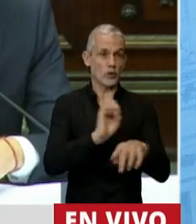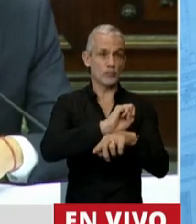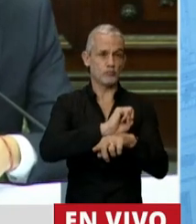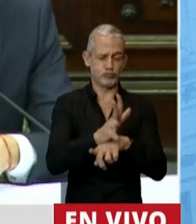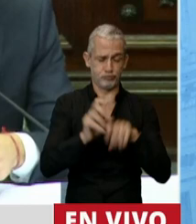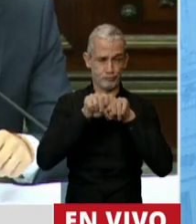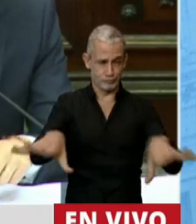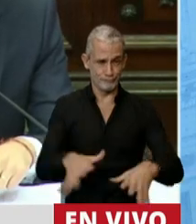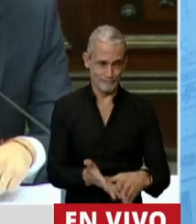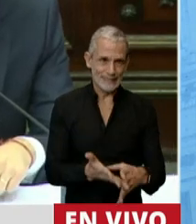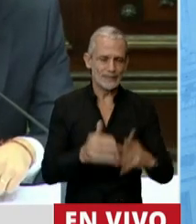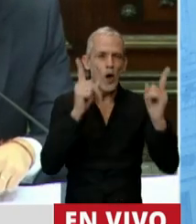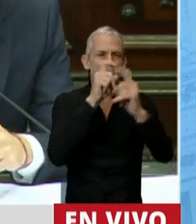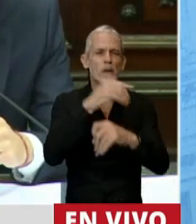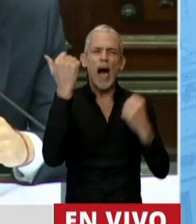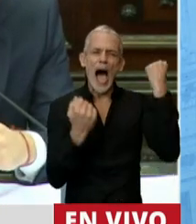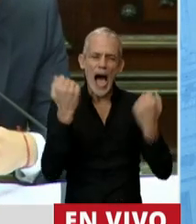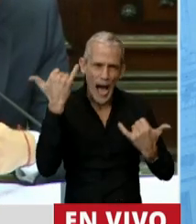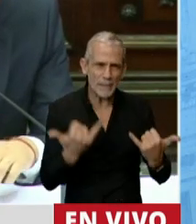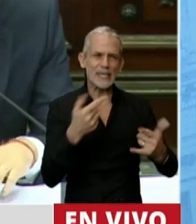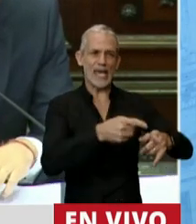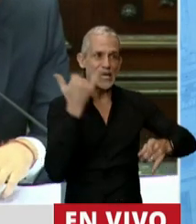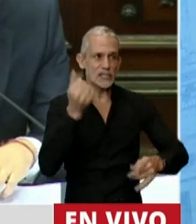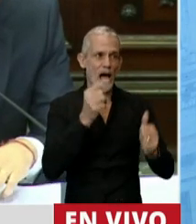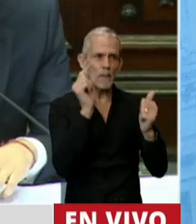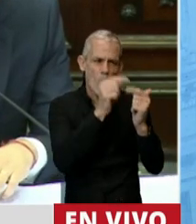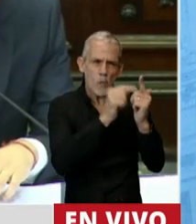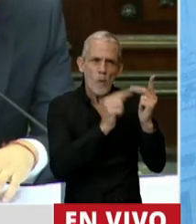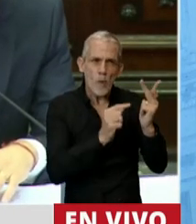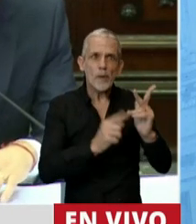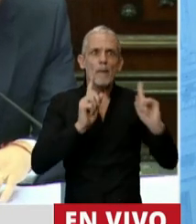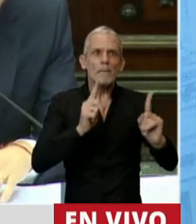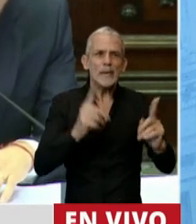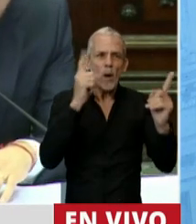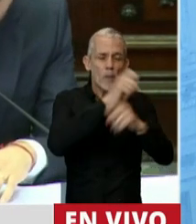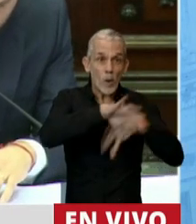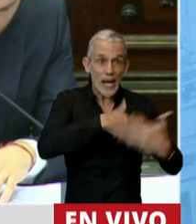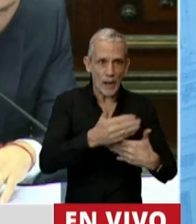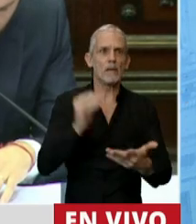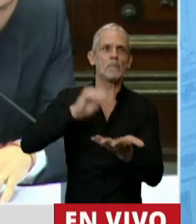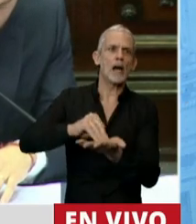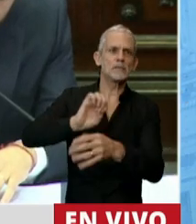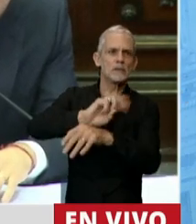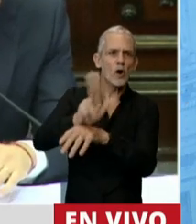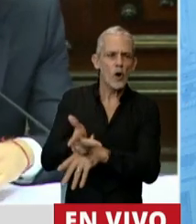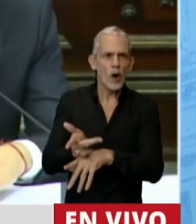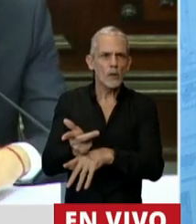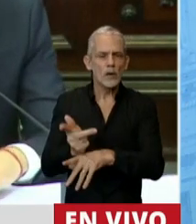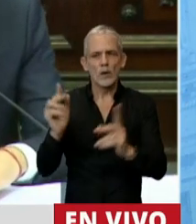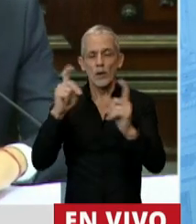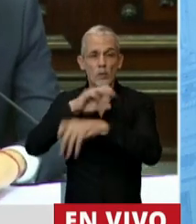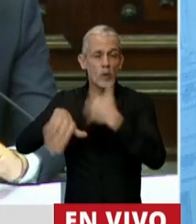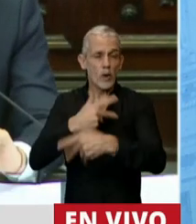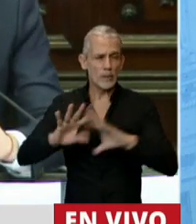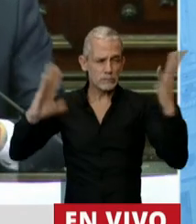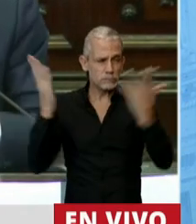pandemia. Y a los problemas enormes que yo recién enumeraba, se sumaron los problemas enormes que trae esta pandemia en términos